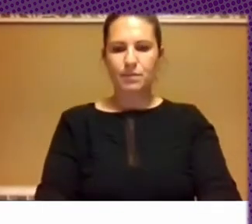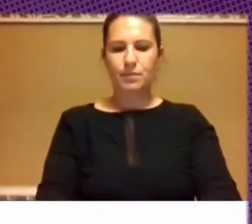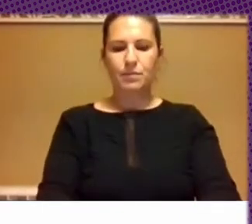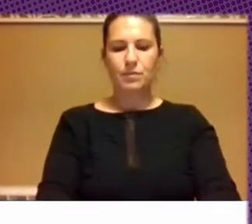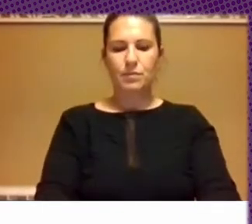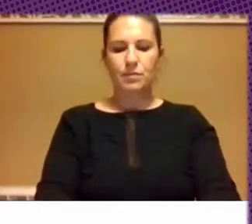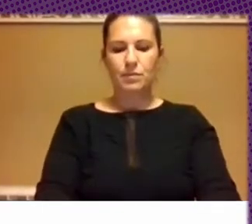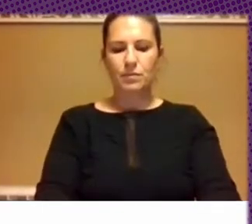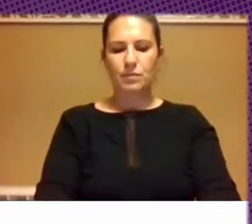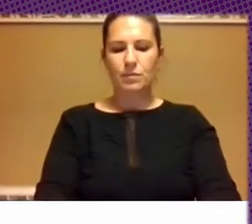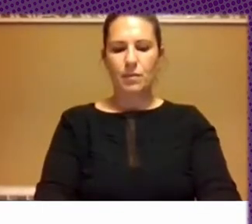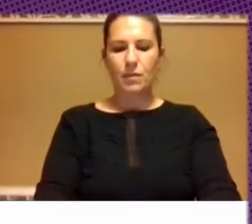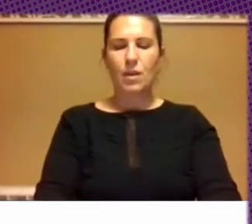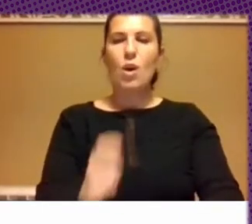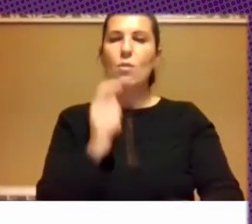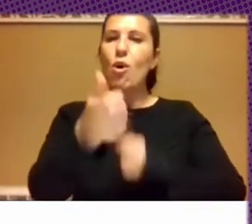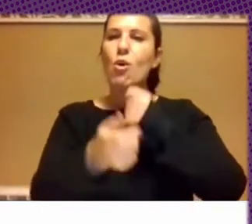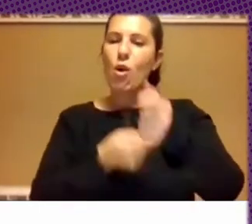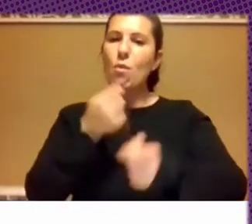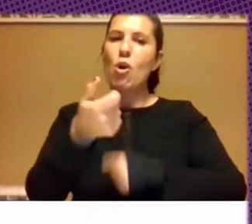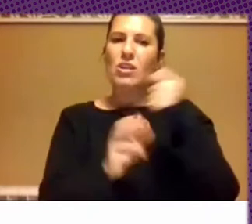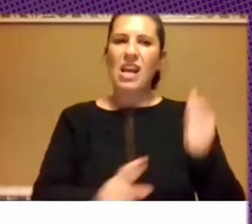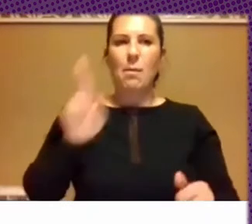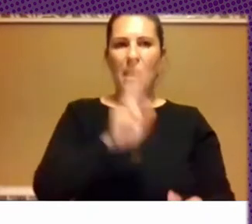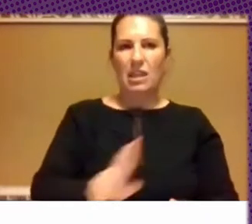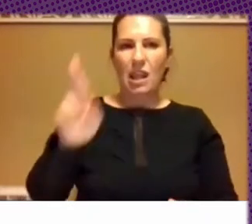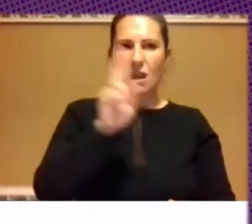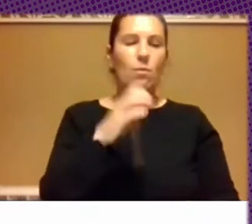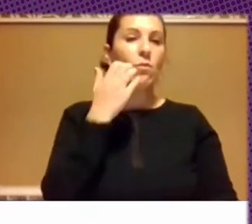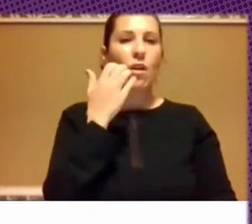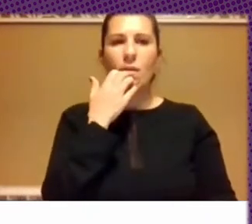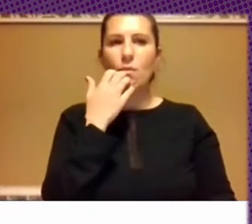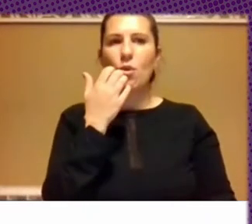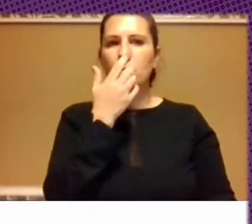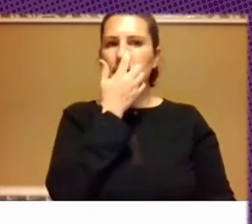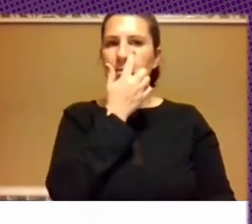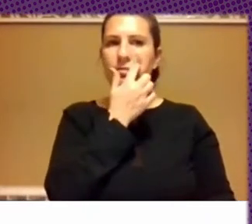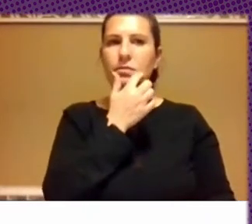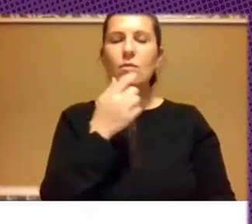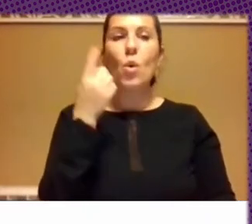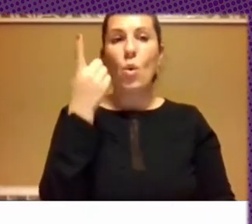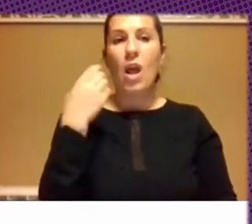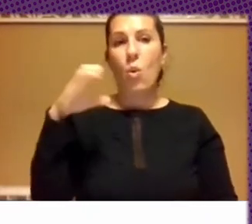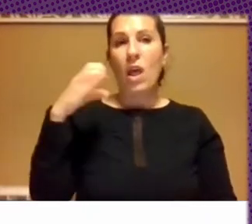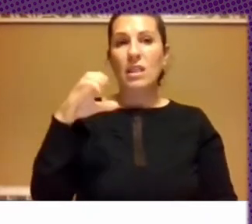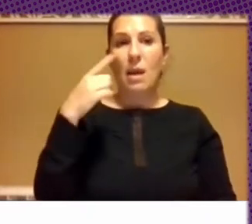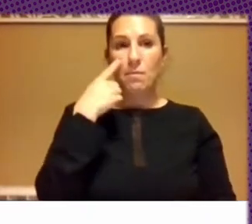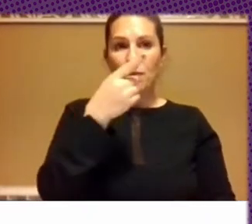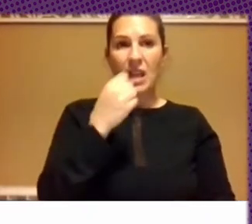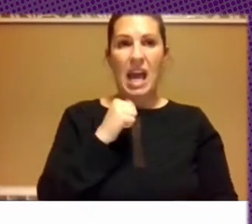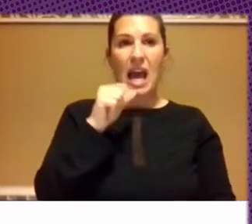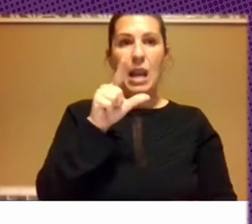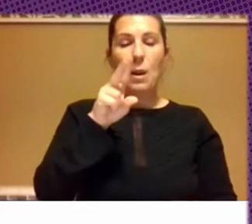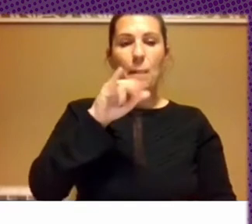Y se iban repitiendo en las cuentas, como, por ejemplo, las cuentas que... Una de las cuentas que salían era esta, Alvis